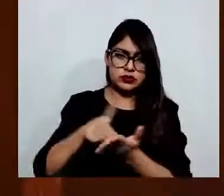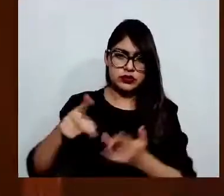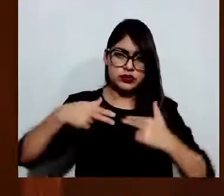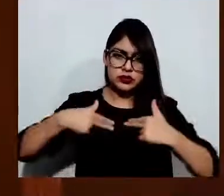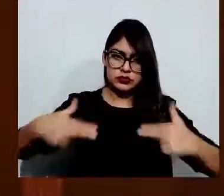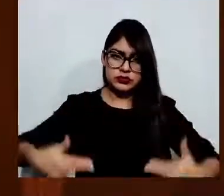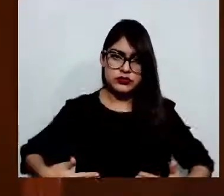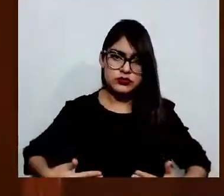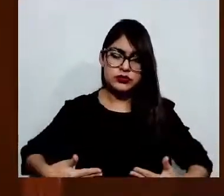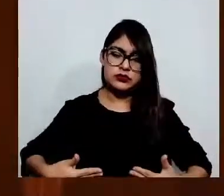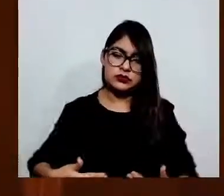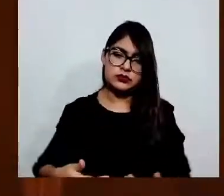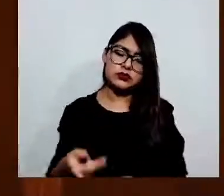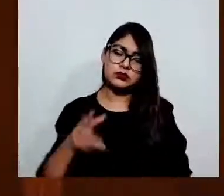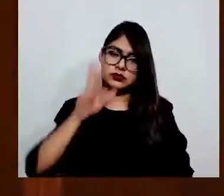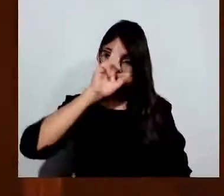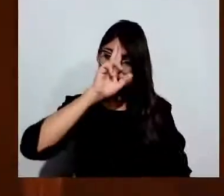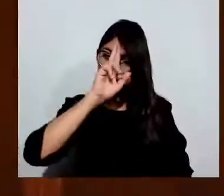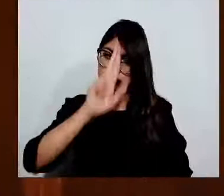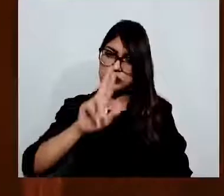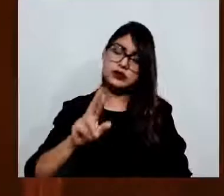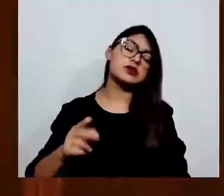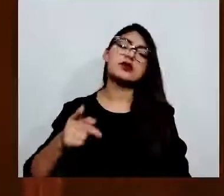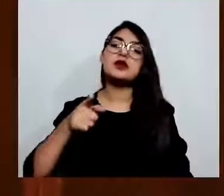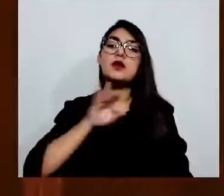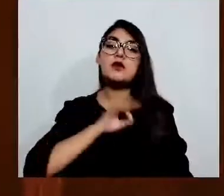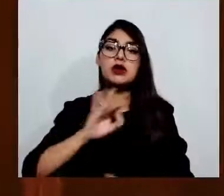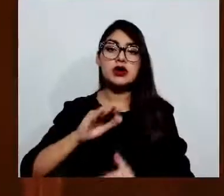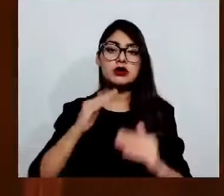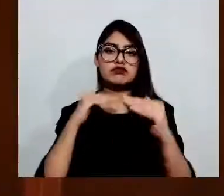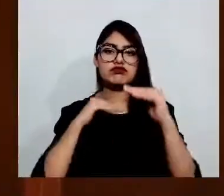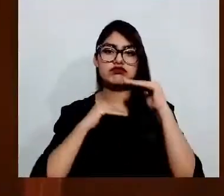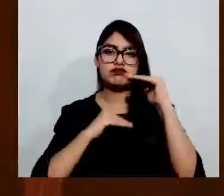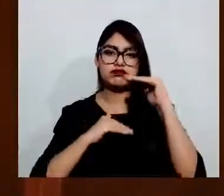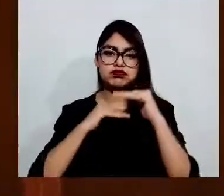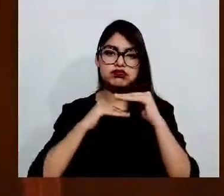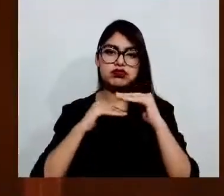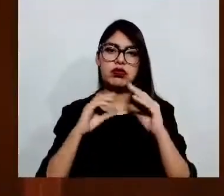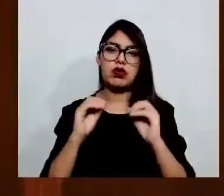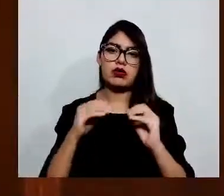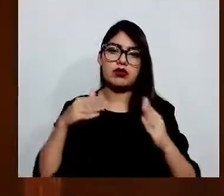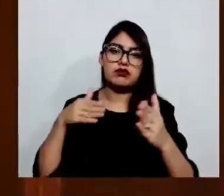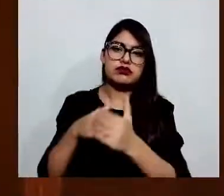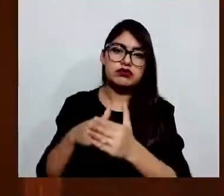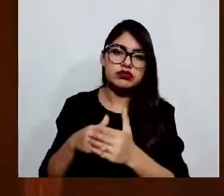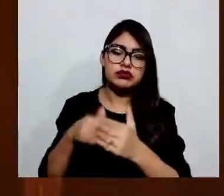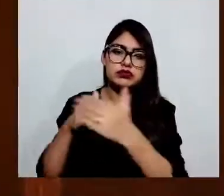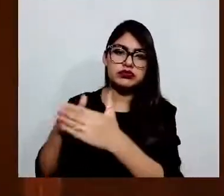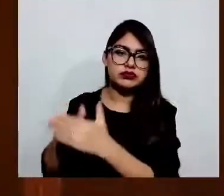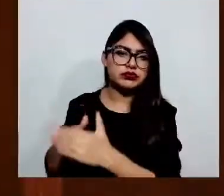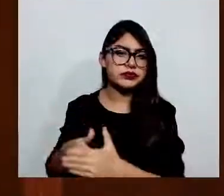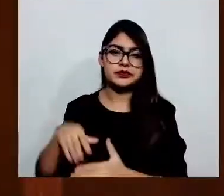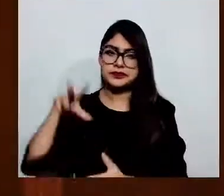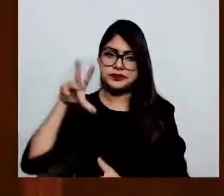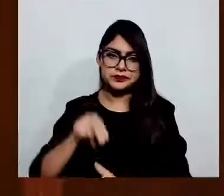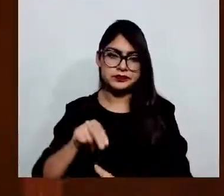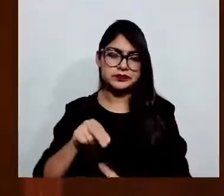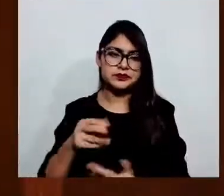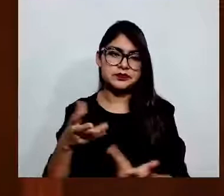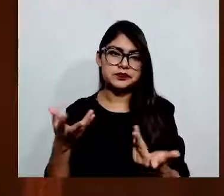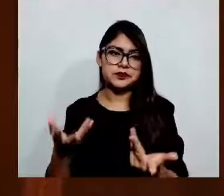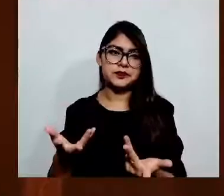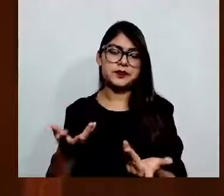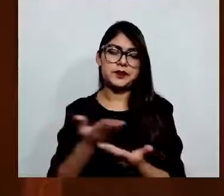ni suspenderse con fundamento en la Constitución Federal. De igual forma, los artículos sexto y